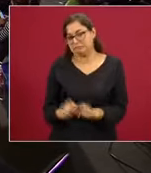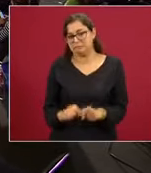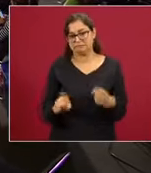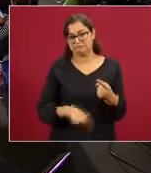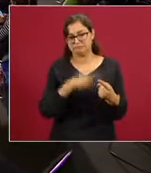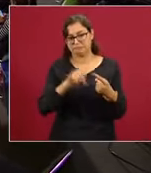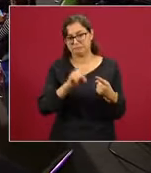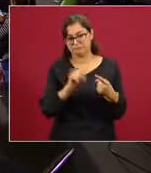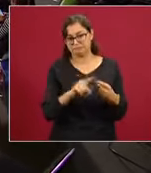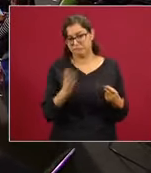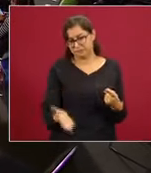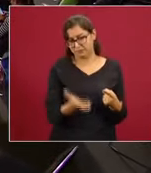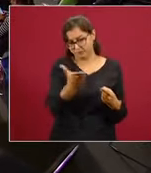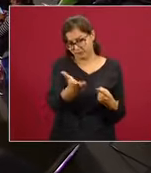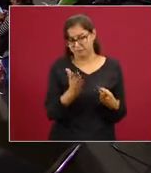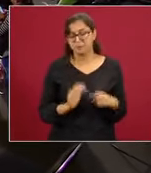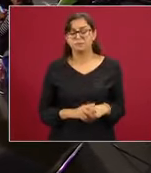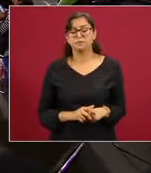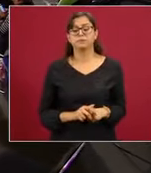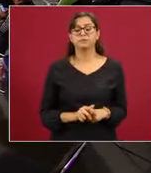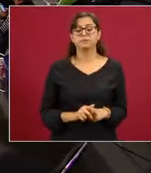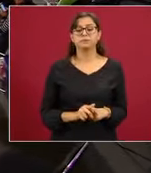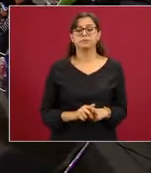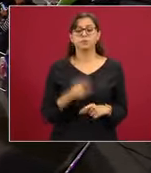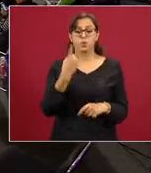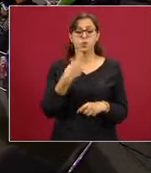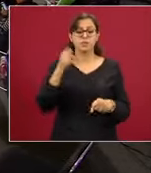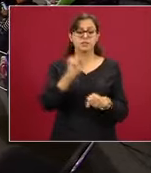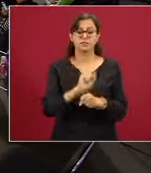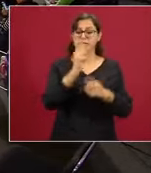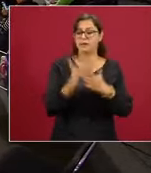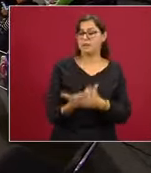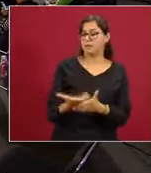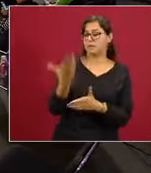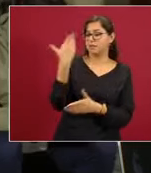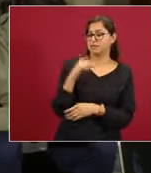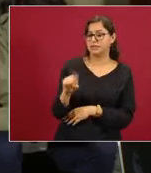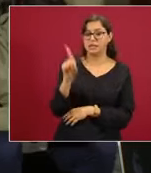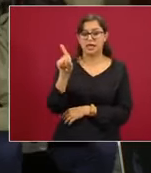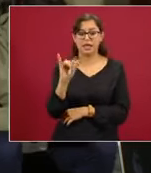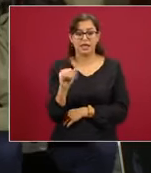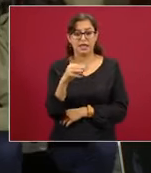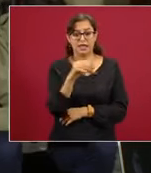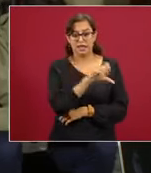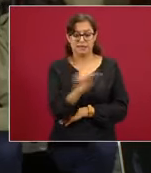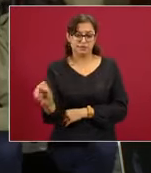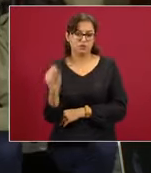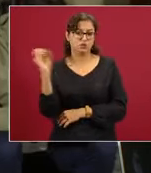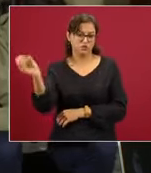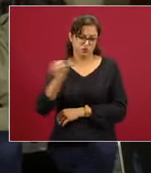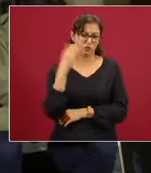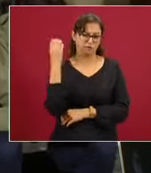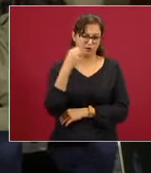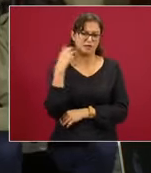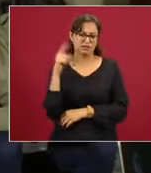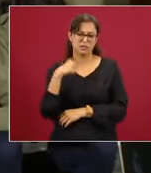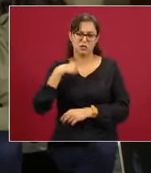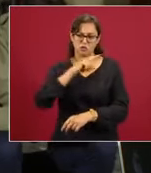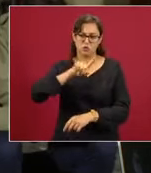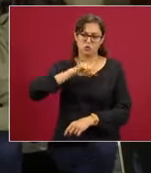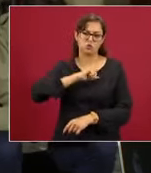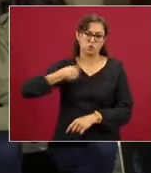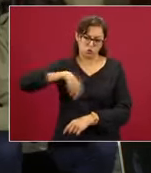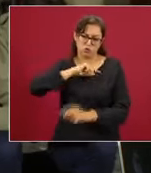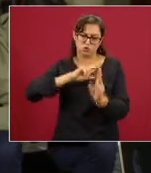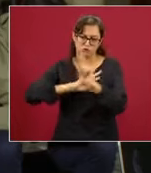podio. La semana pasada acudíamos al Seguro Social a las conferencias que efectuó el maestro Sué Robledo allá en el instituto. Nos llamó